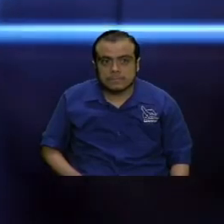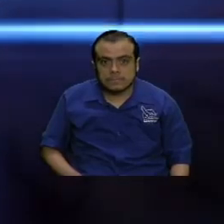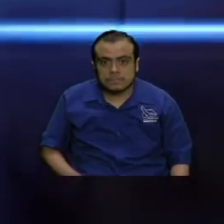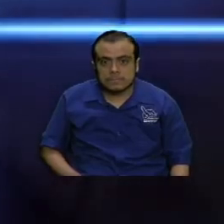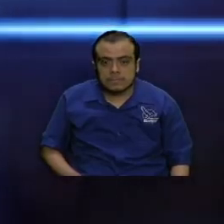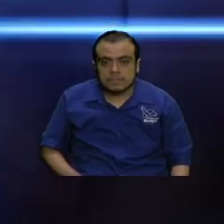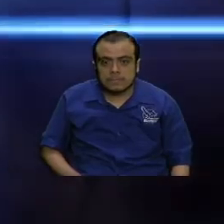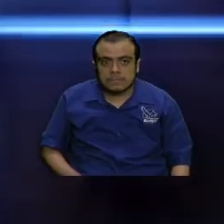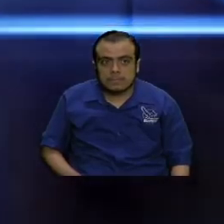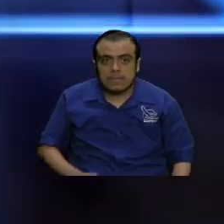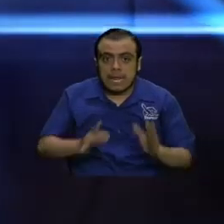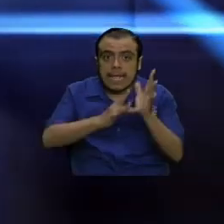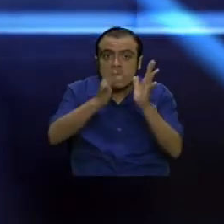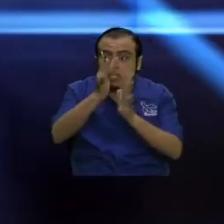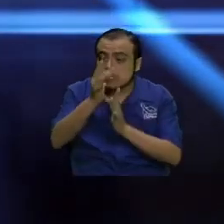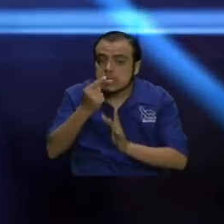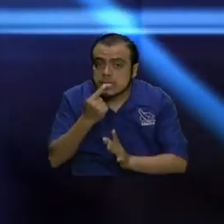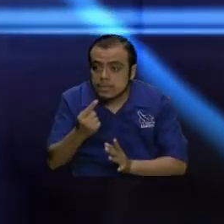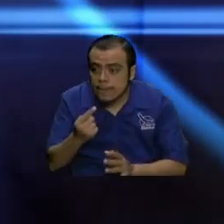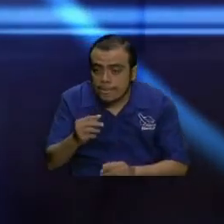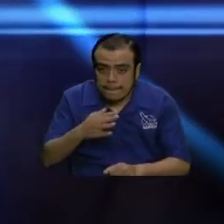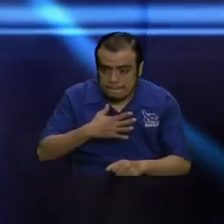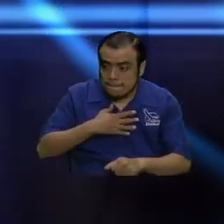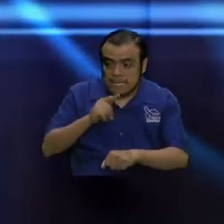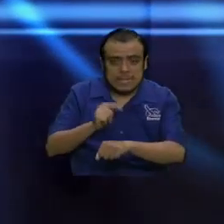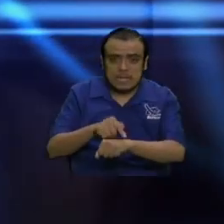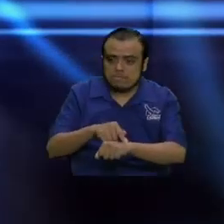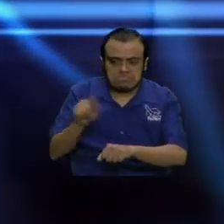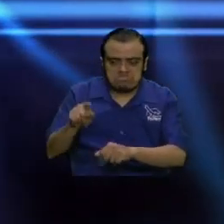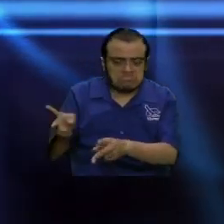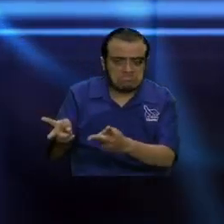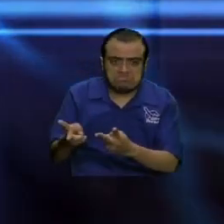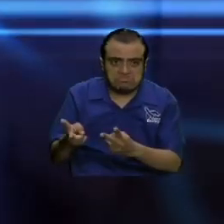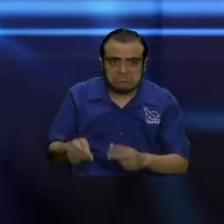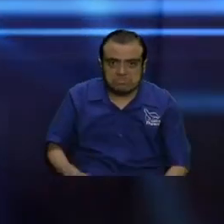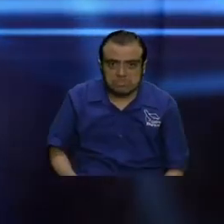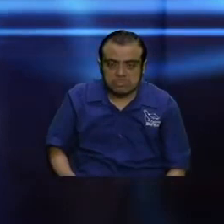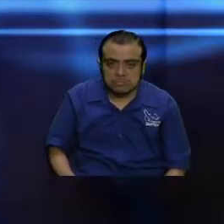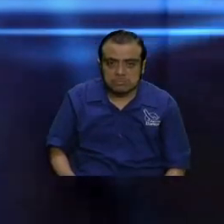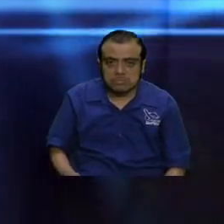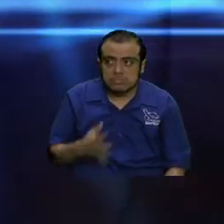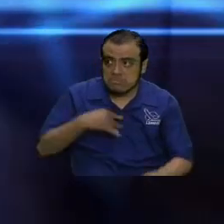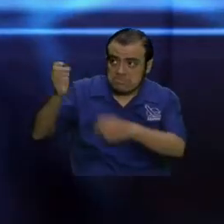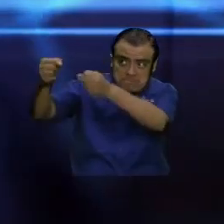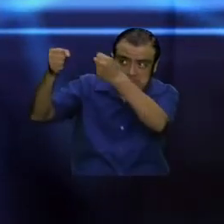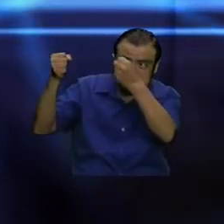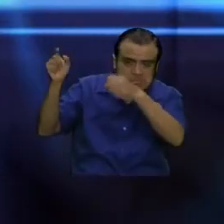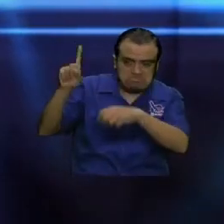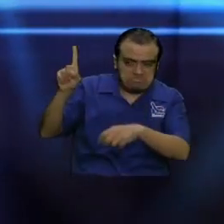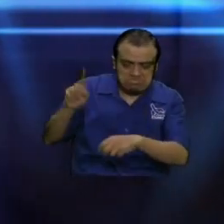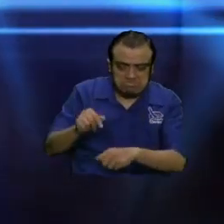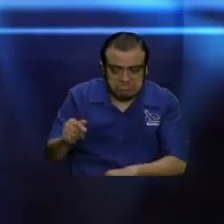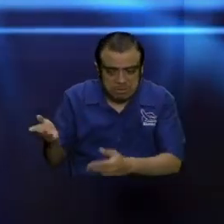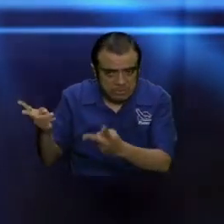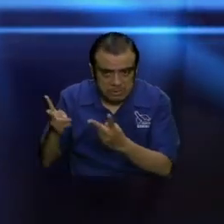miren entonces Jesús les dijo mi tiempo aún no ha llegado mi puerta tiempo todavía no ha llegado